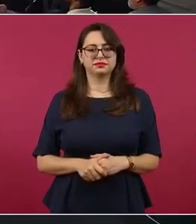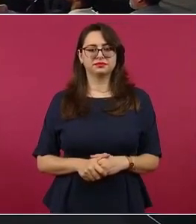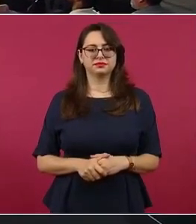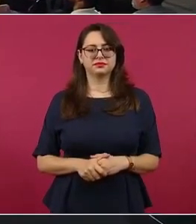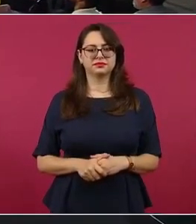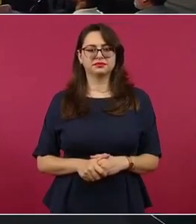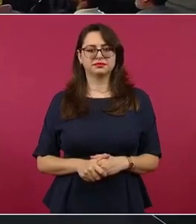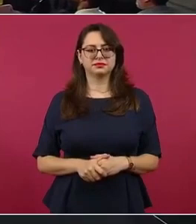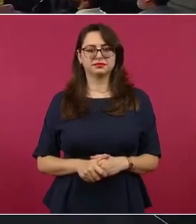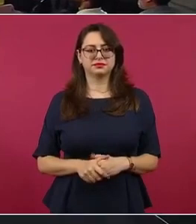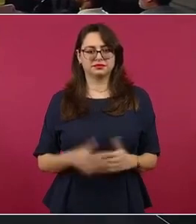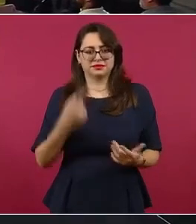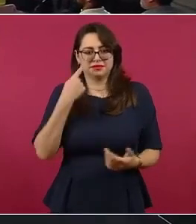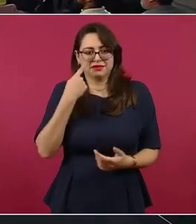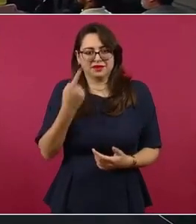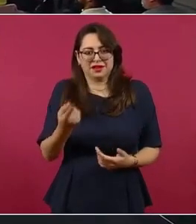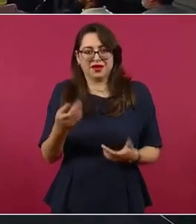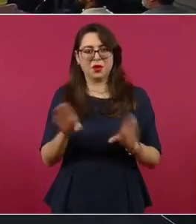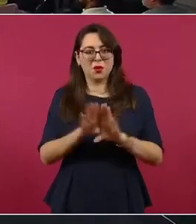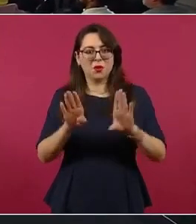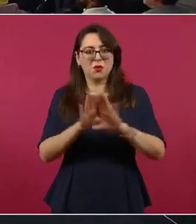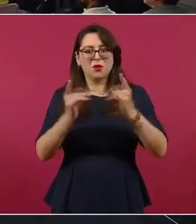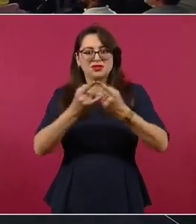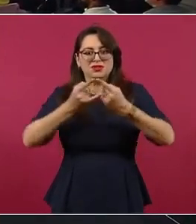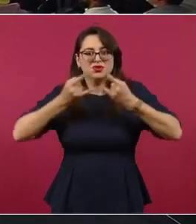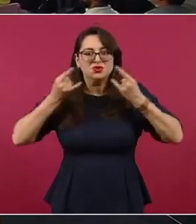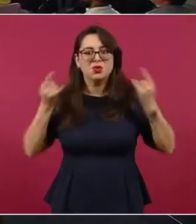Este es el faro histórico.